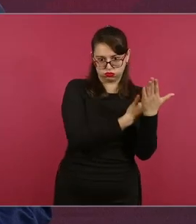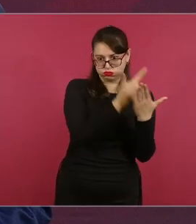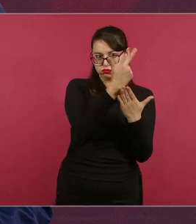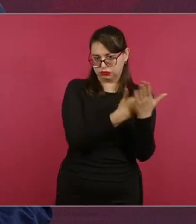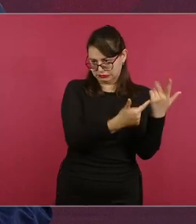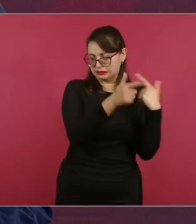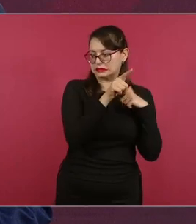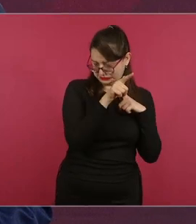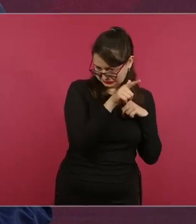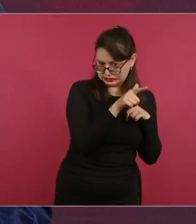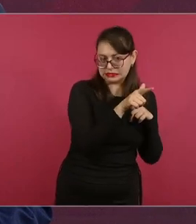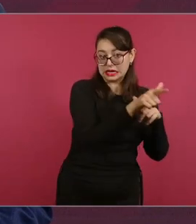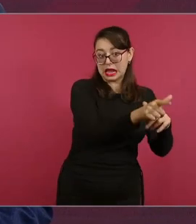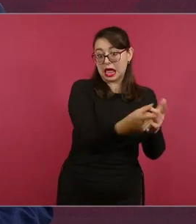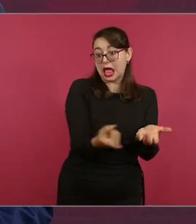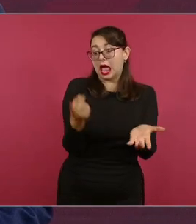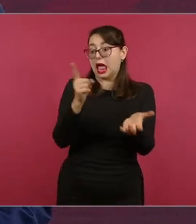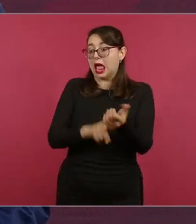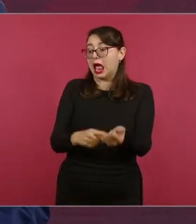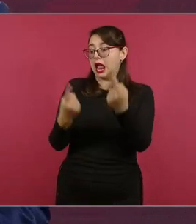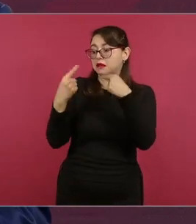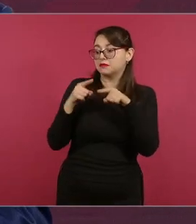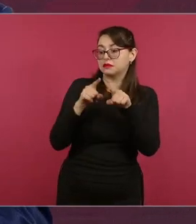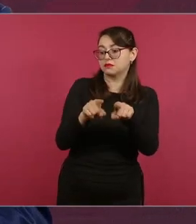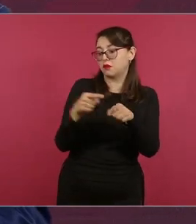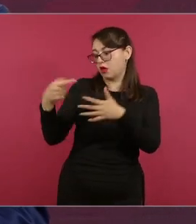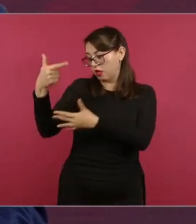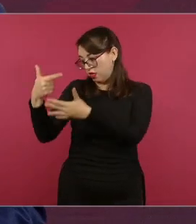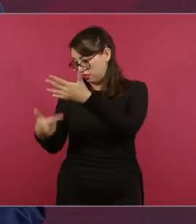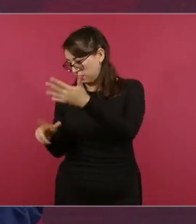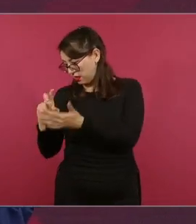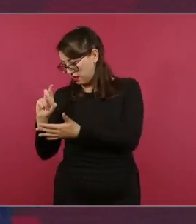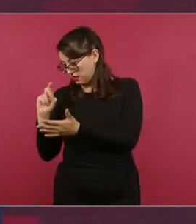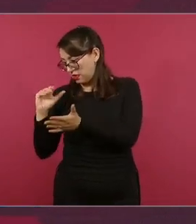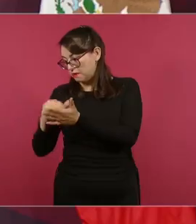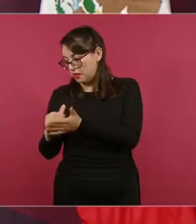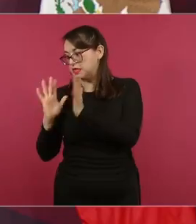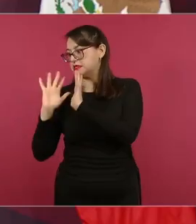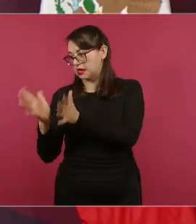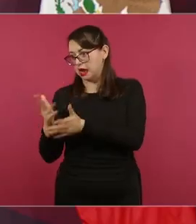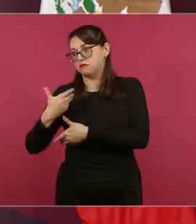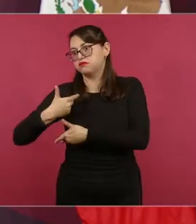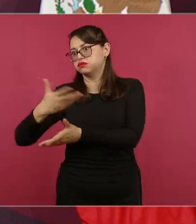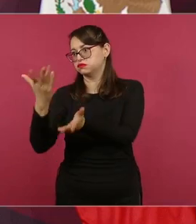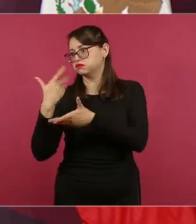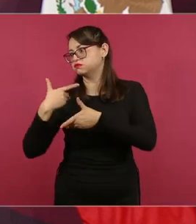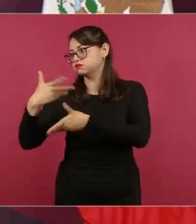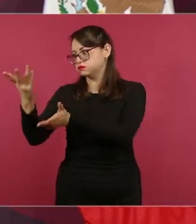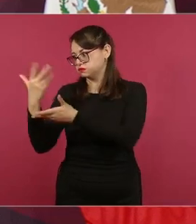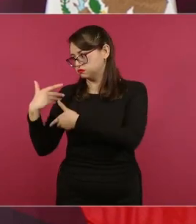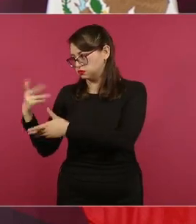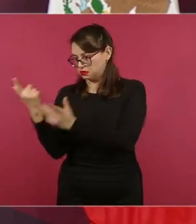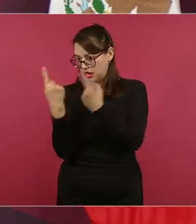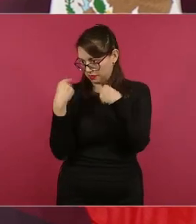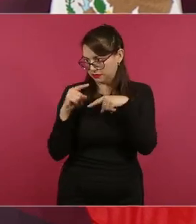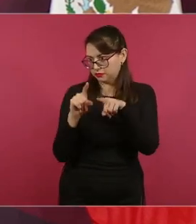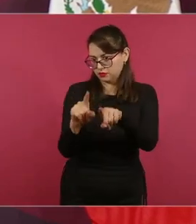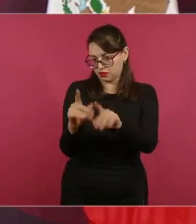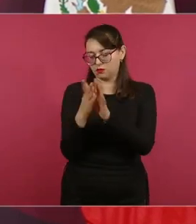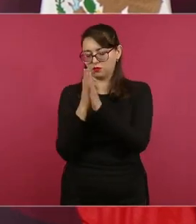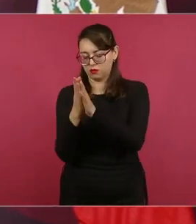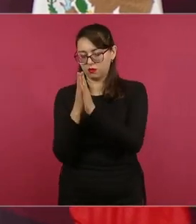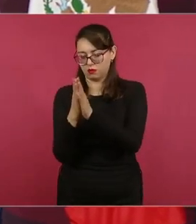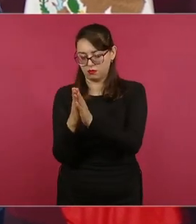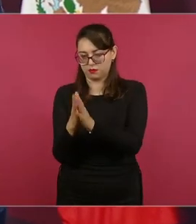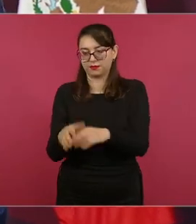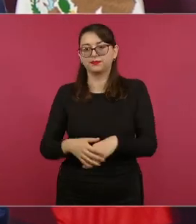apoyos de manera directa y seguir con el censo. Sí, mismo el